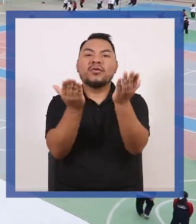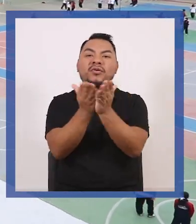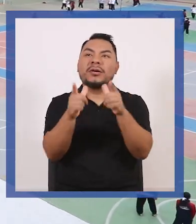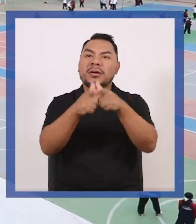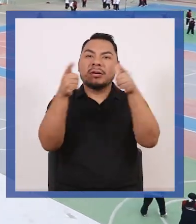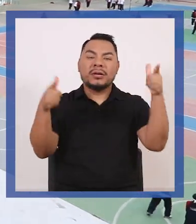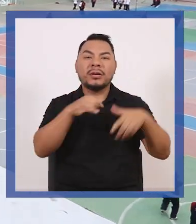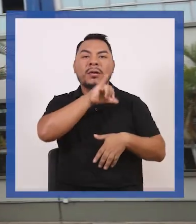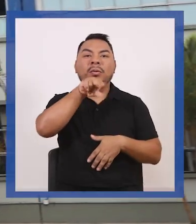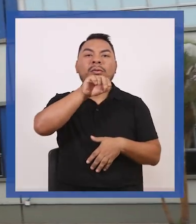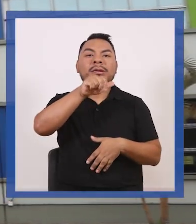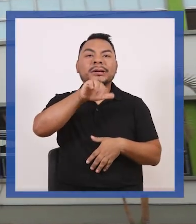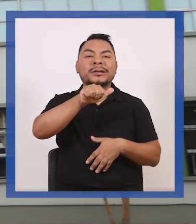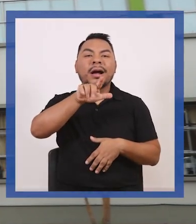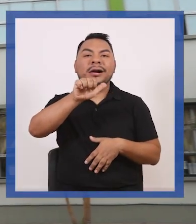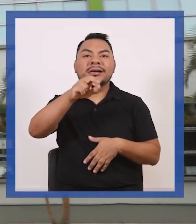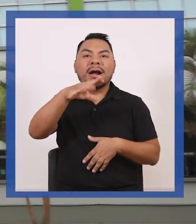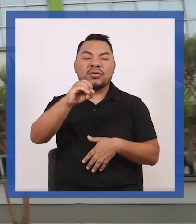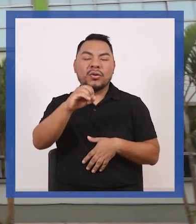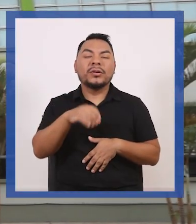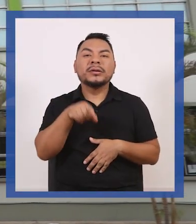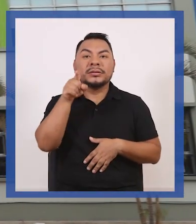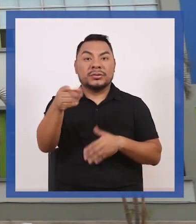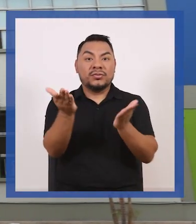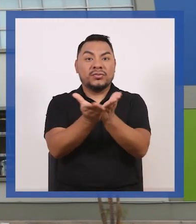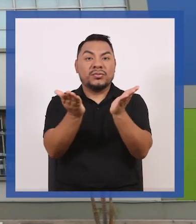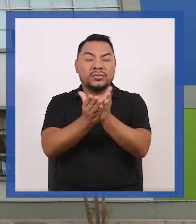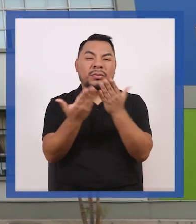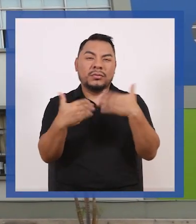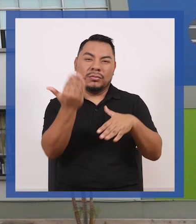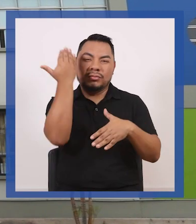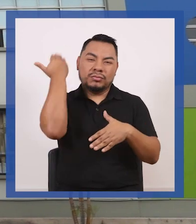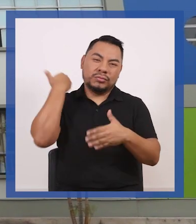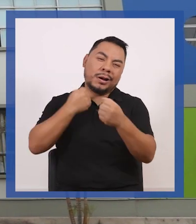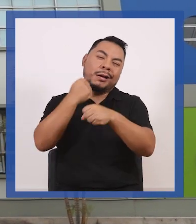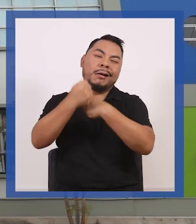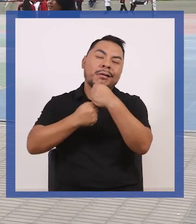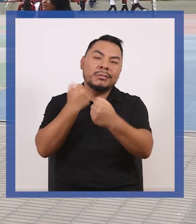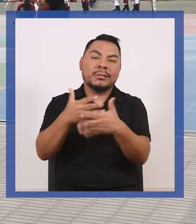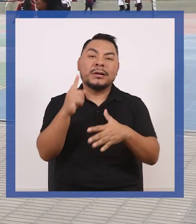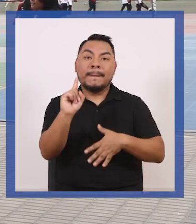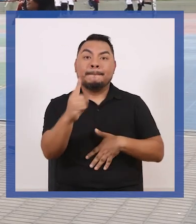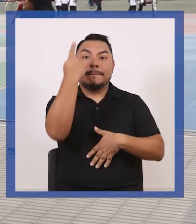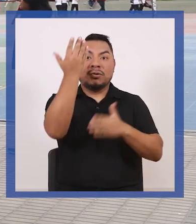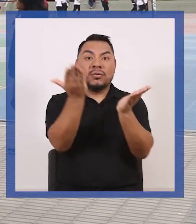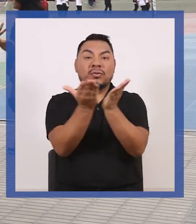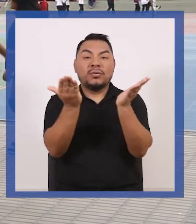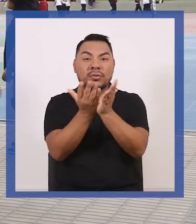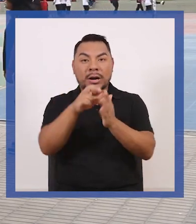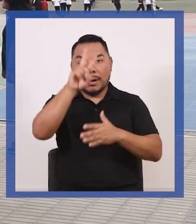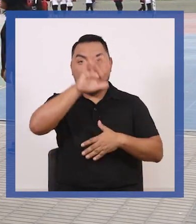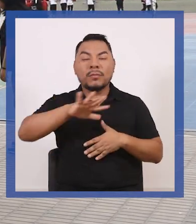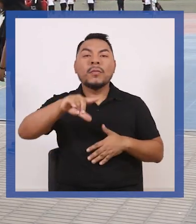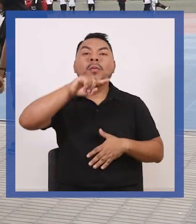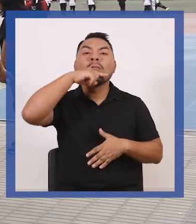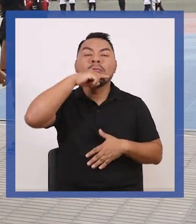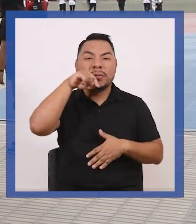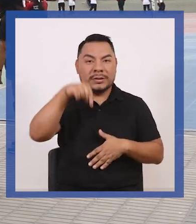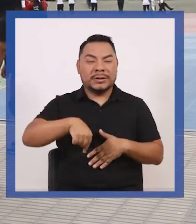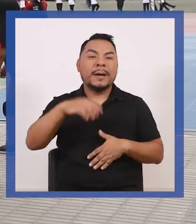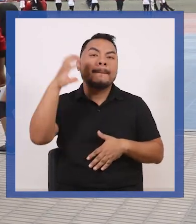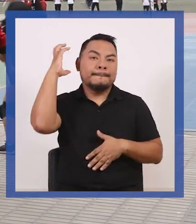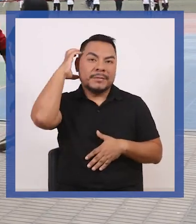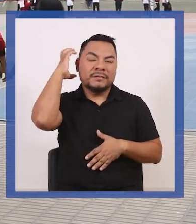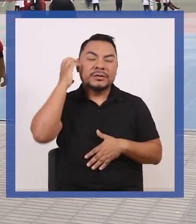Colegio Juana Alarco de Dahmer, una institución educativa emblemática, el primer colegio nacional de mujeres